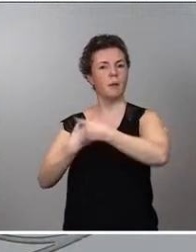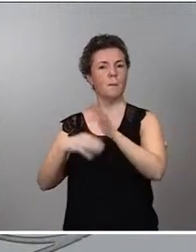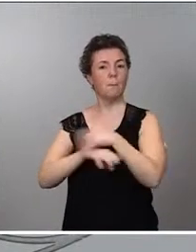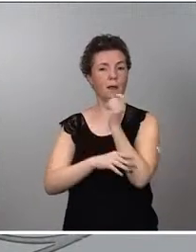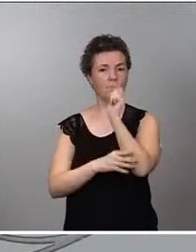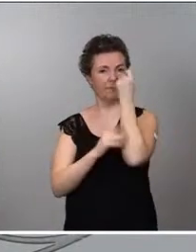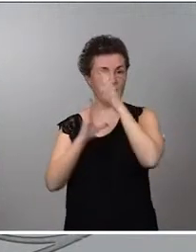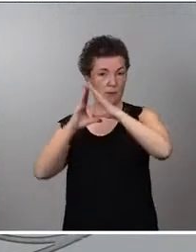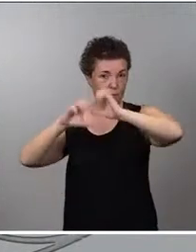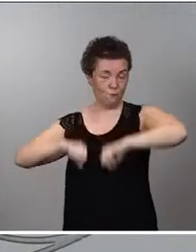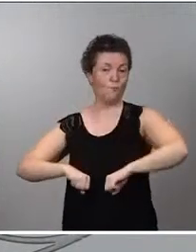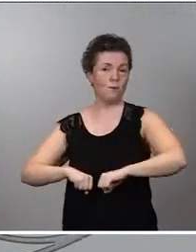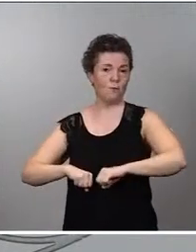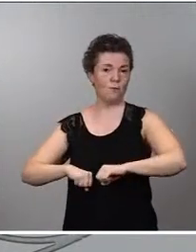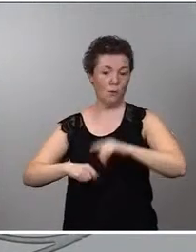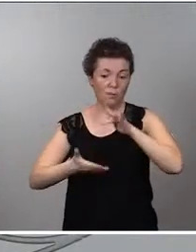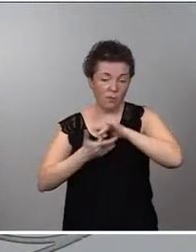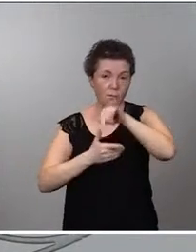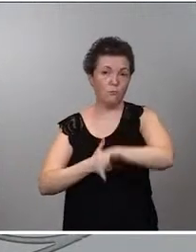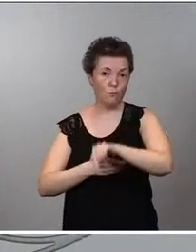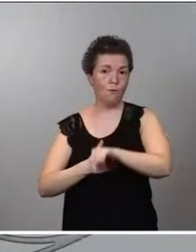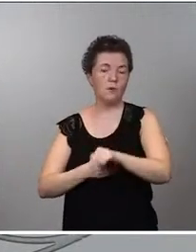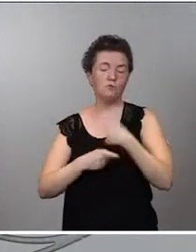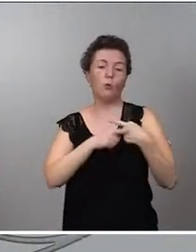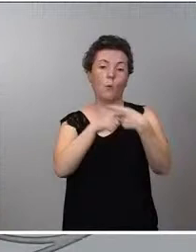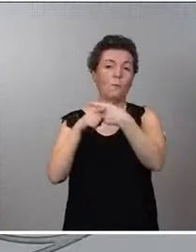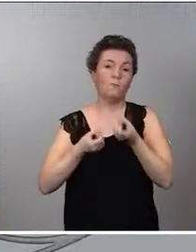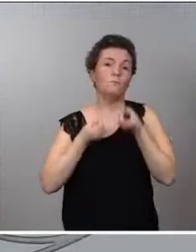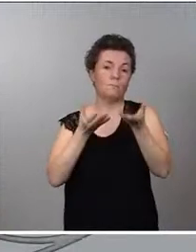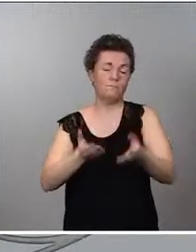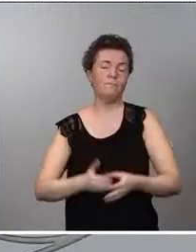el acuerdo que en el día de hoy estoy compartiendo con todos ustedes.